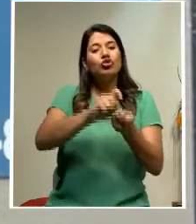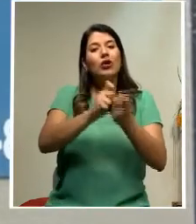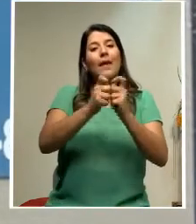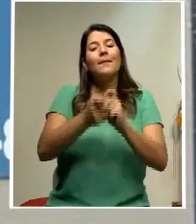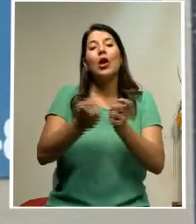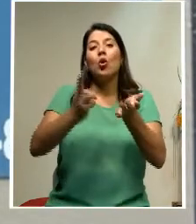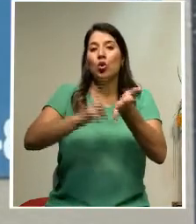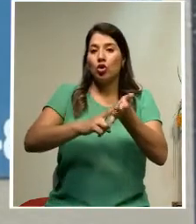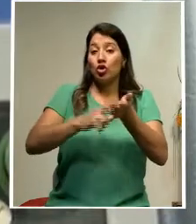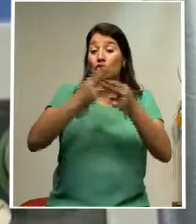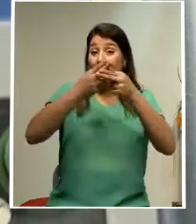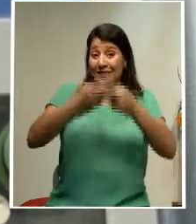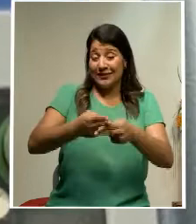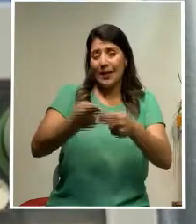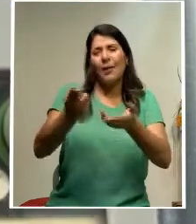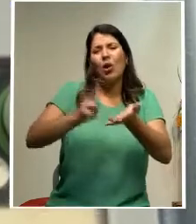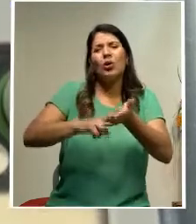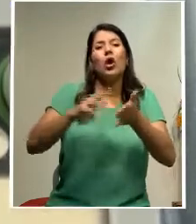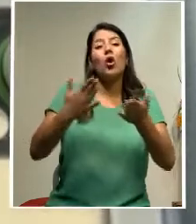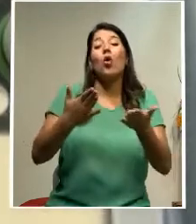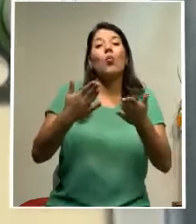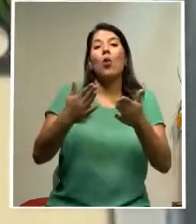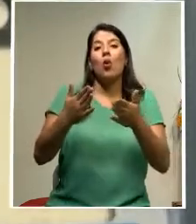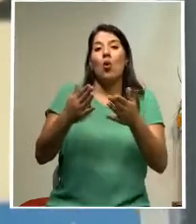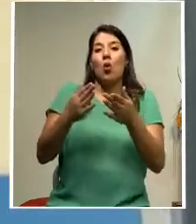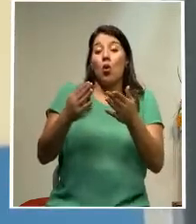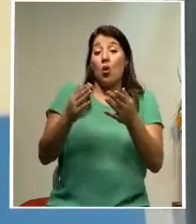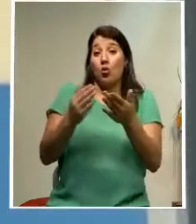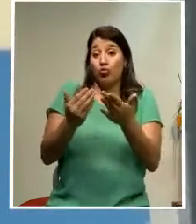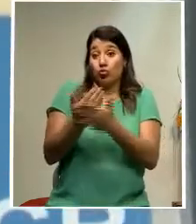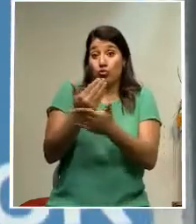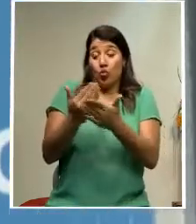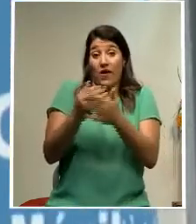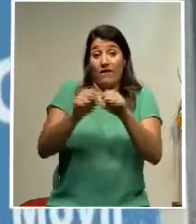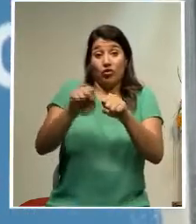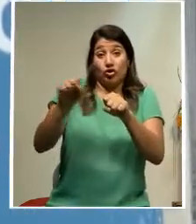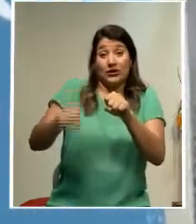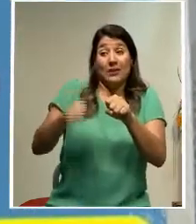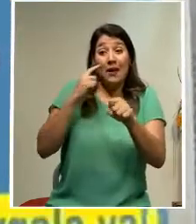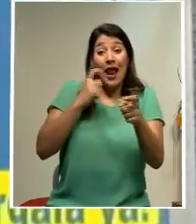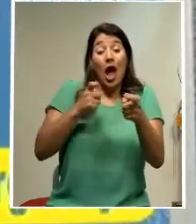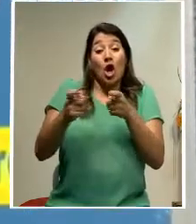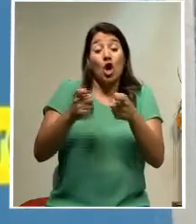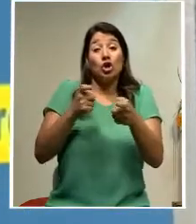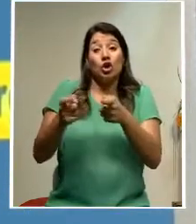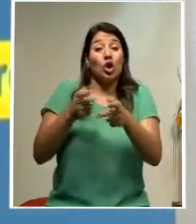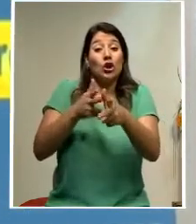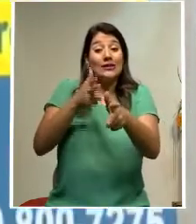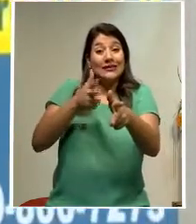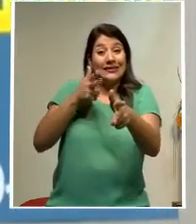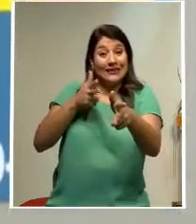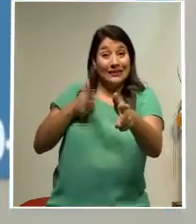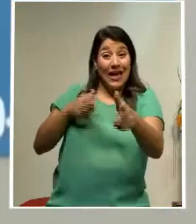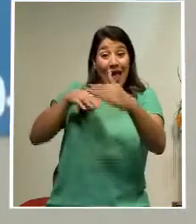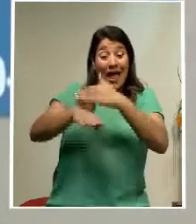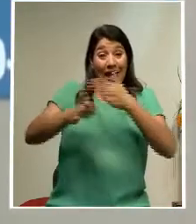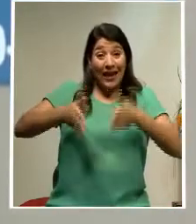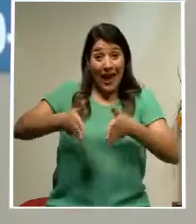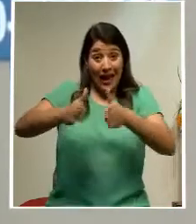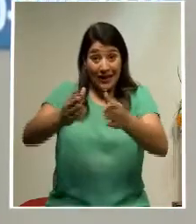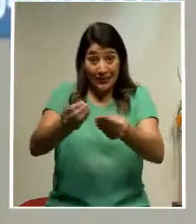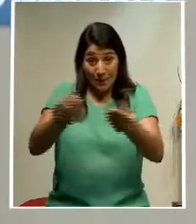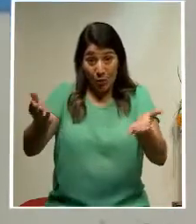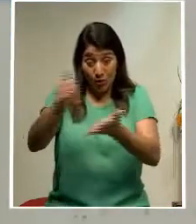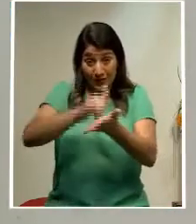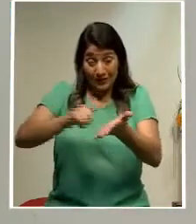llamado Modernización del Sistema para el Control del Estacionamiento en la Vía Pública del Cantón Central de San José. El 23 de